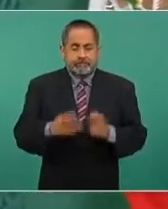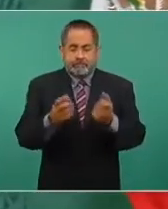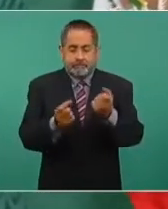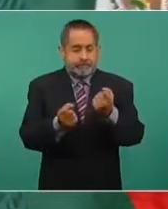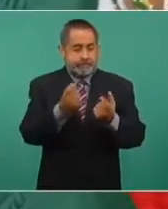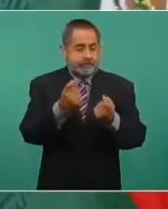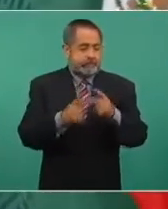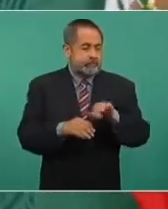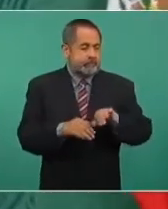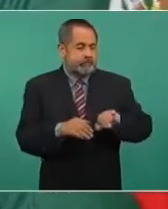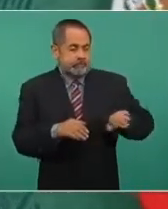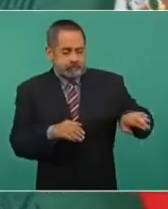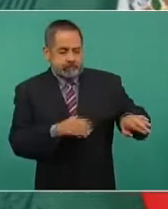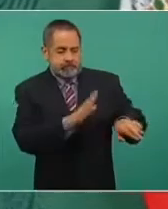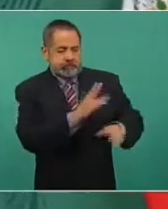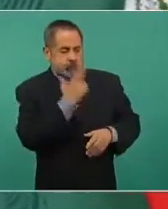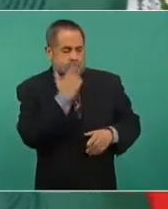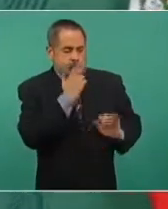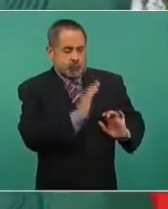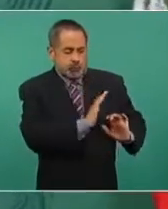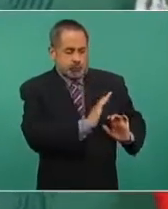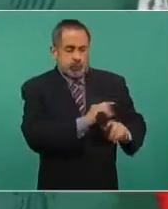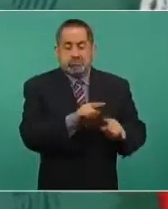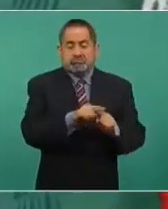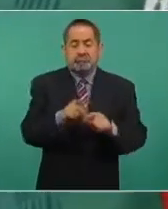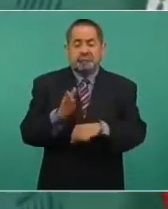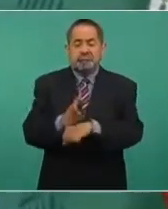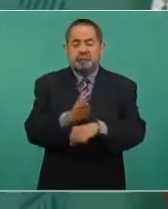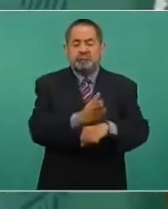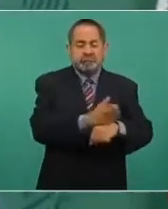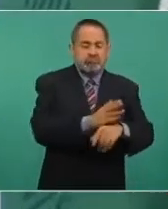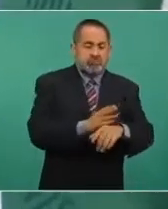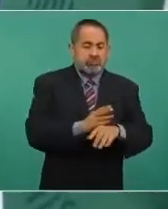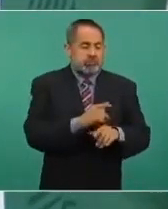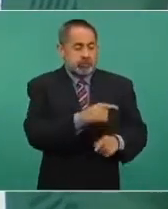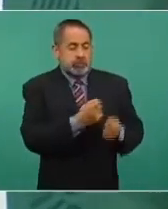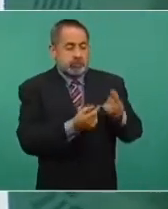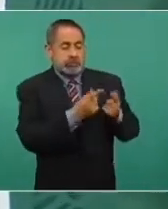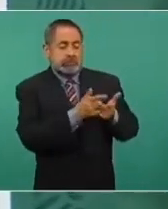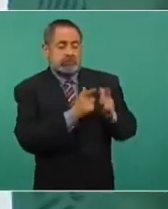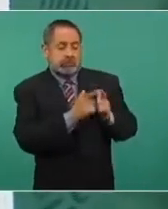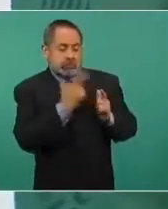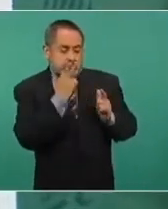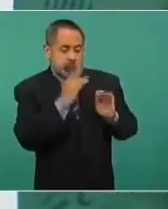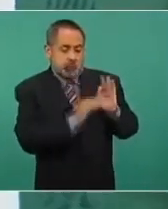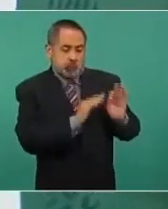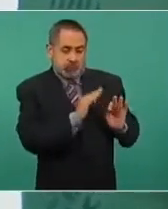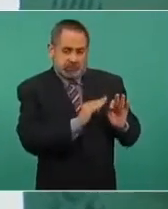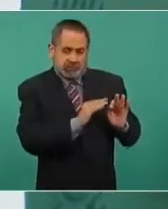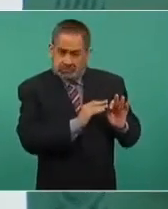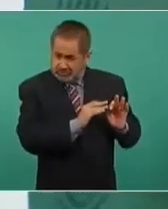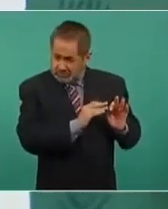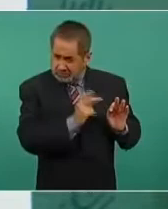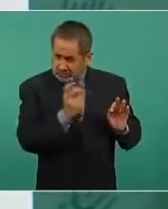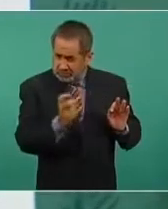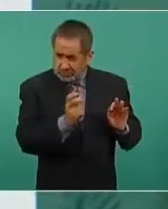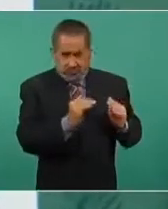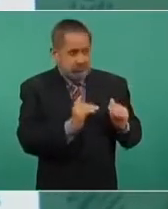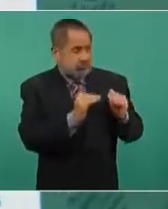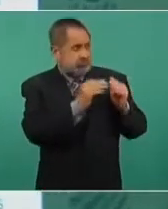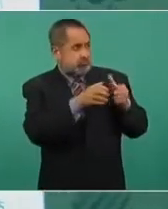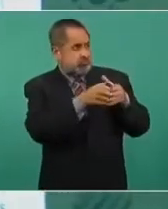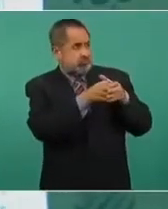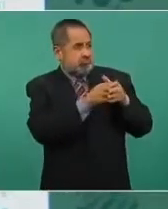a grupos apotentados, a las